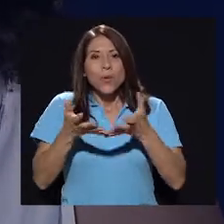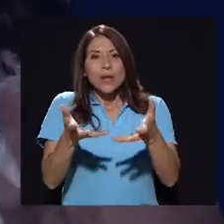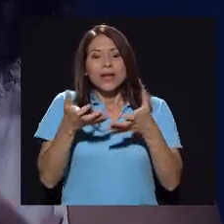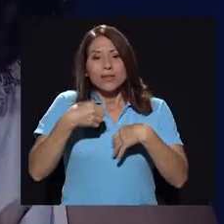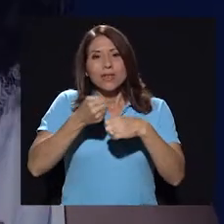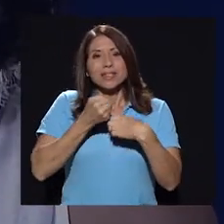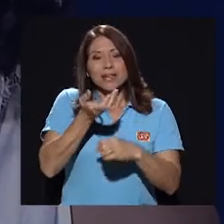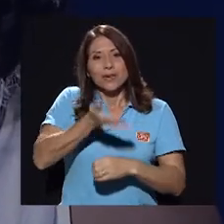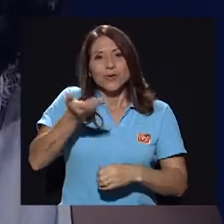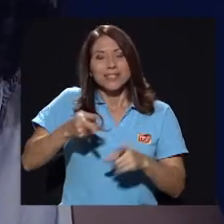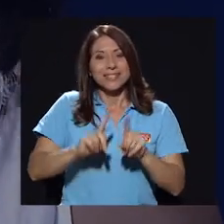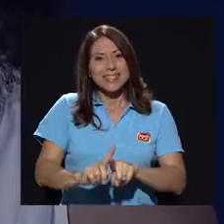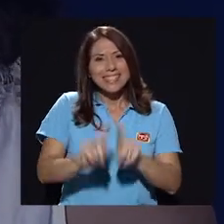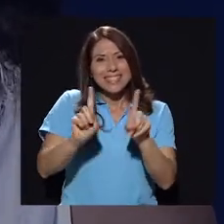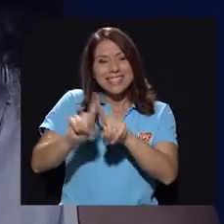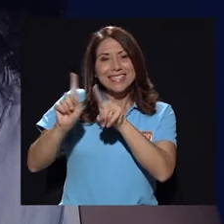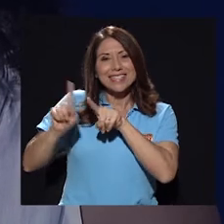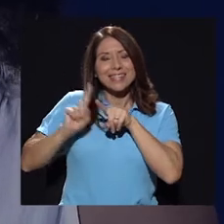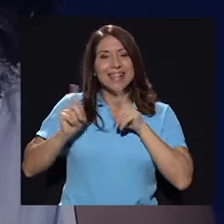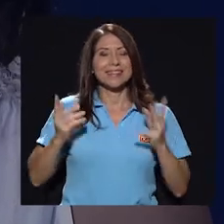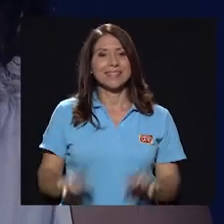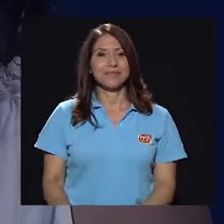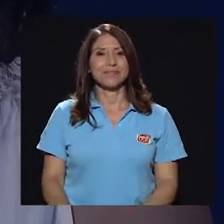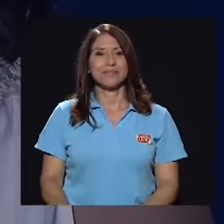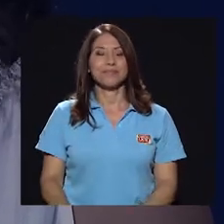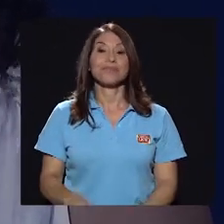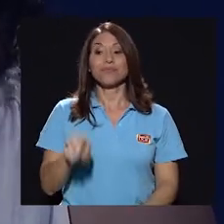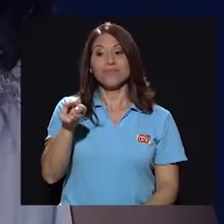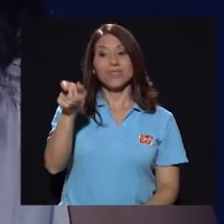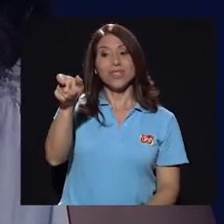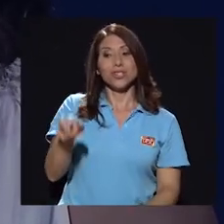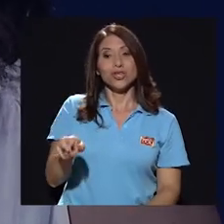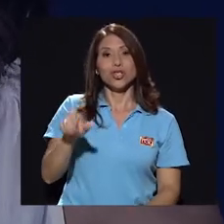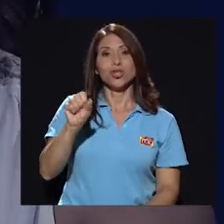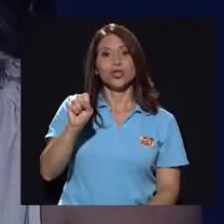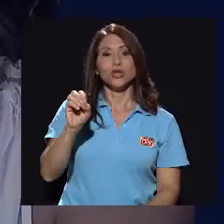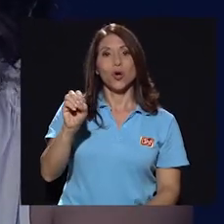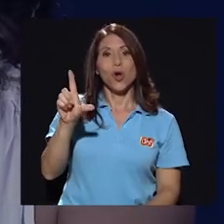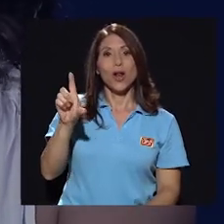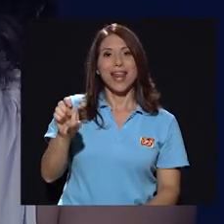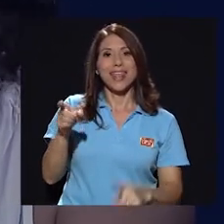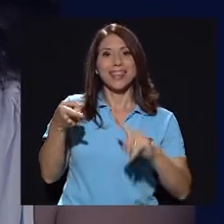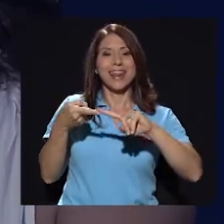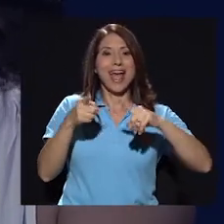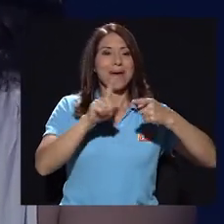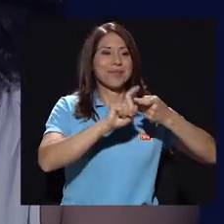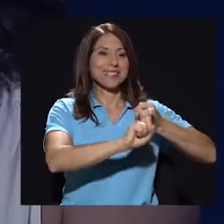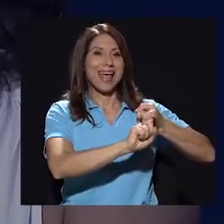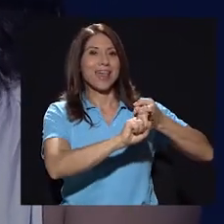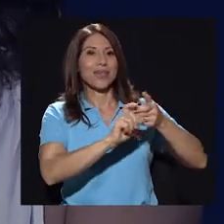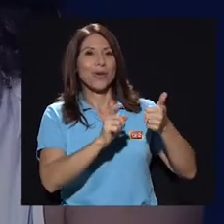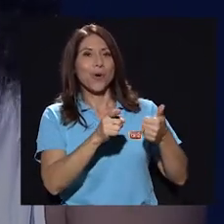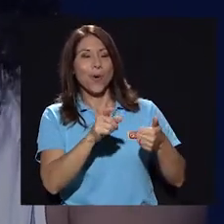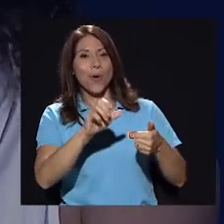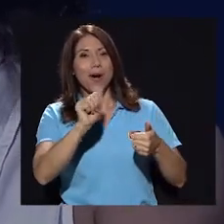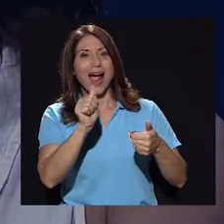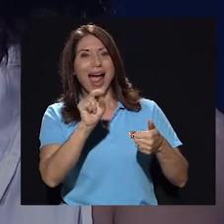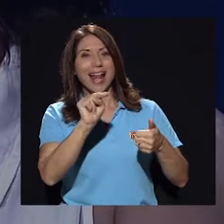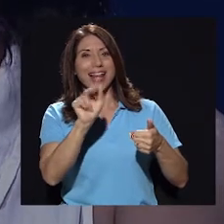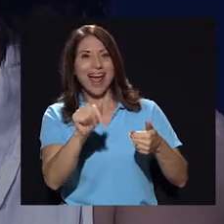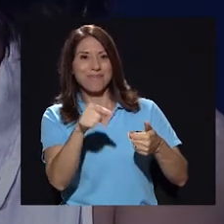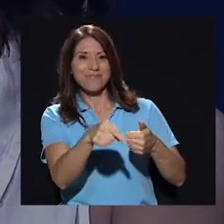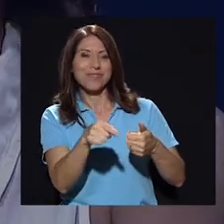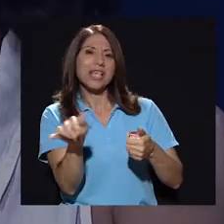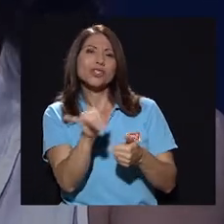hacer cosas distintas. Y Soledad tiene como esta amistad con Ana,